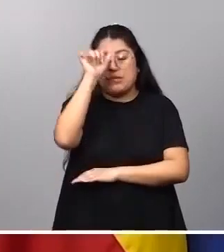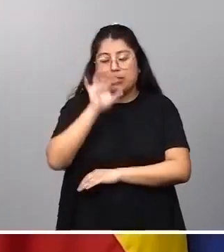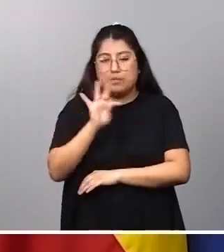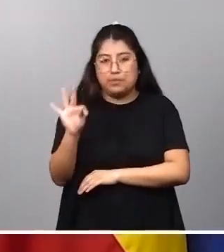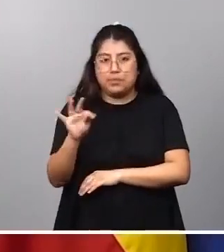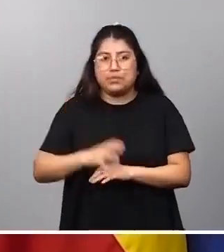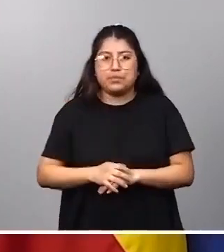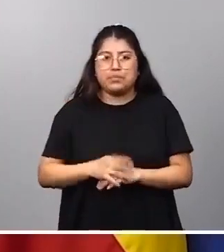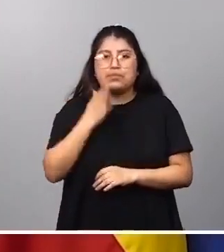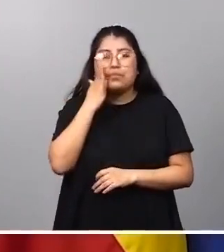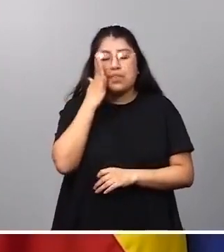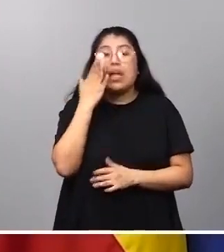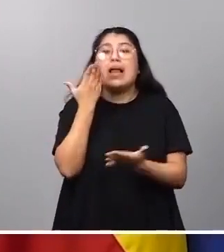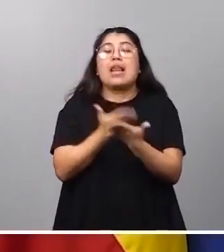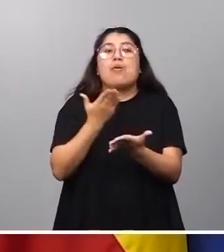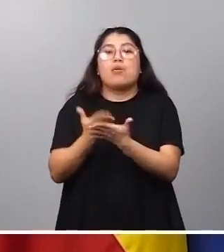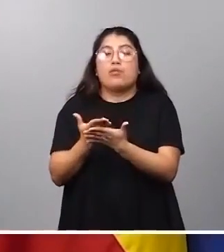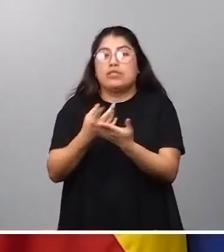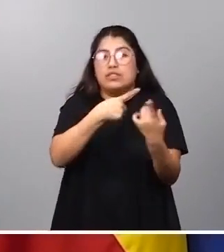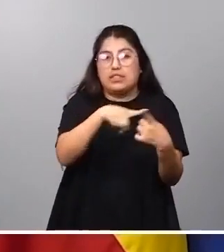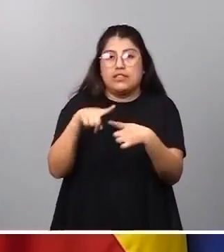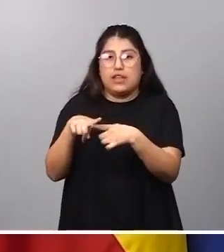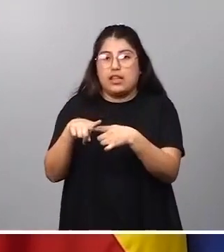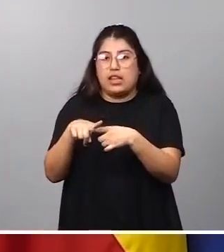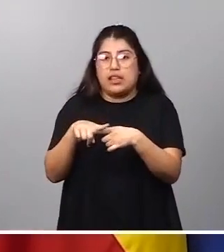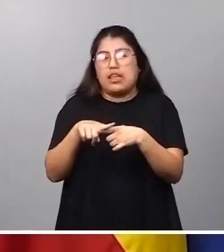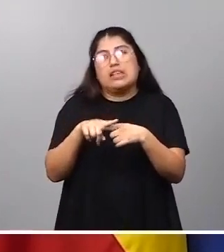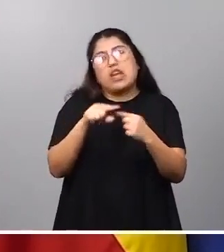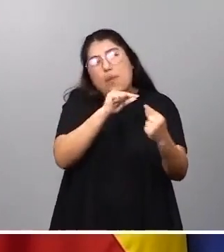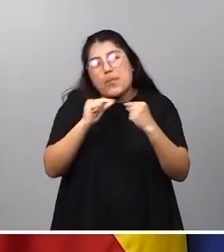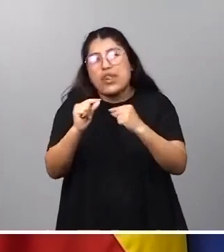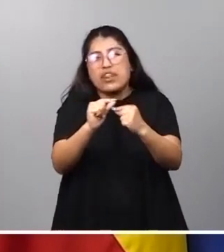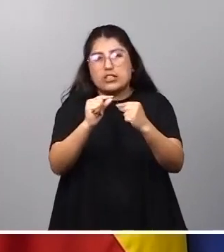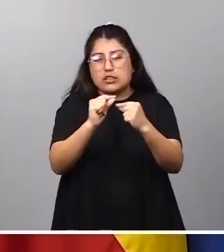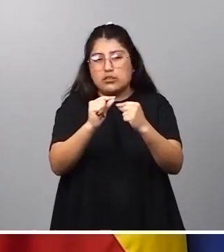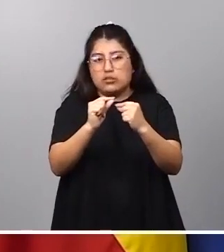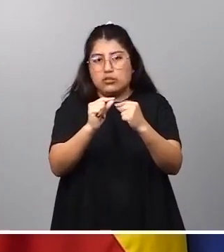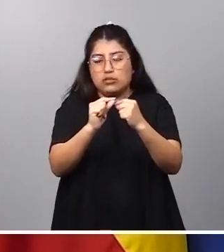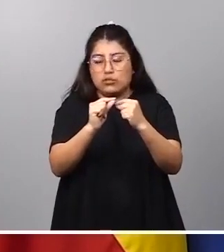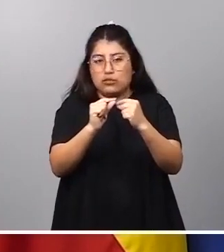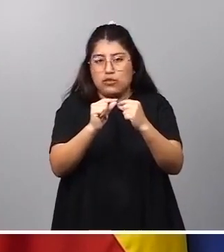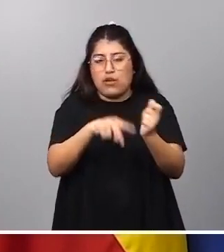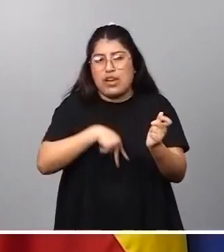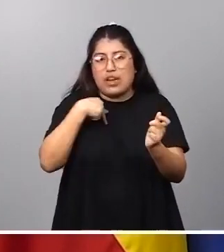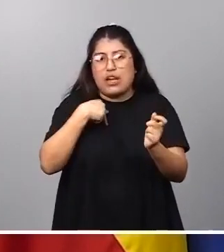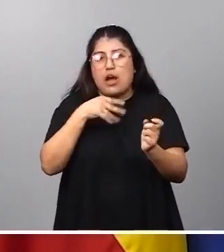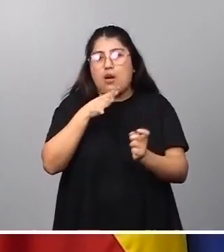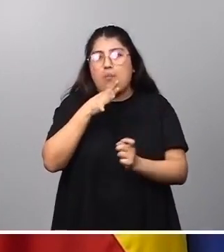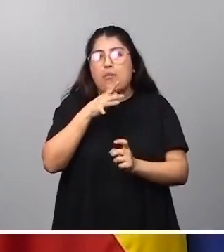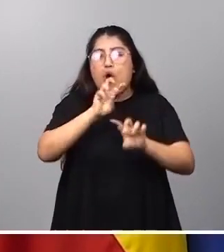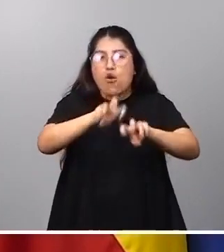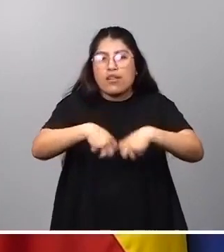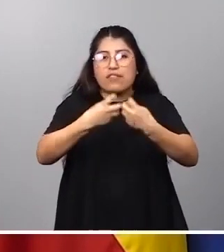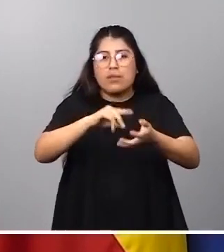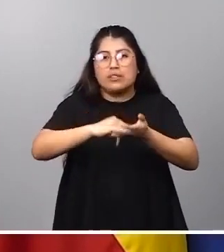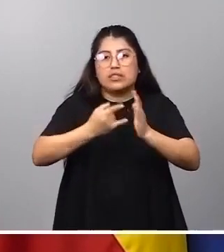Con respecto a las distintas propuestas o a la discusión más genérica, quizás sí que me gustaría entrar, respecto a la reforma